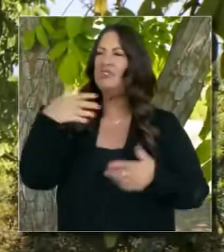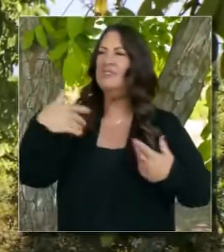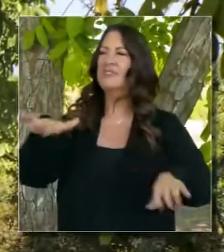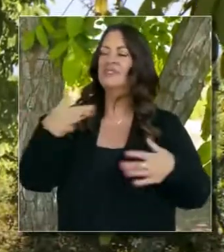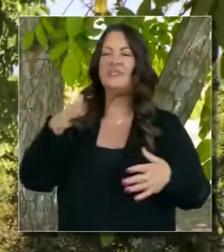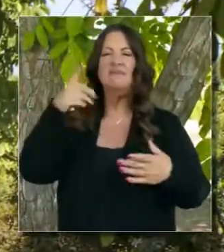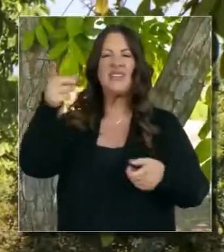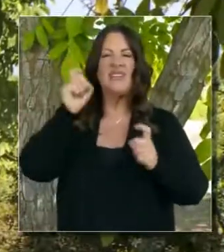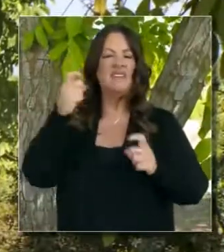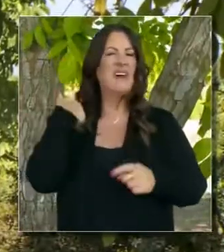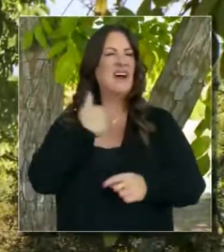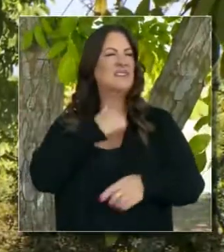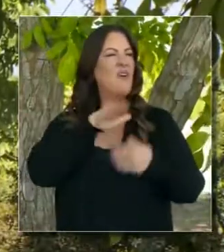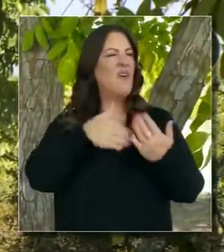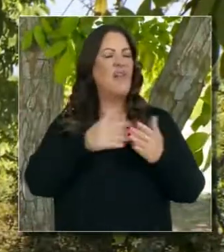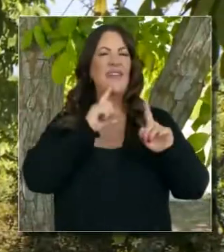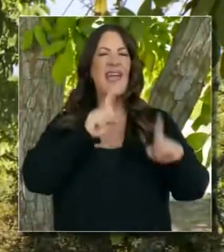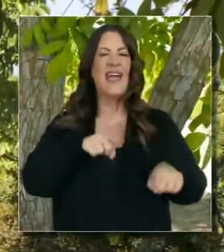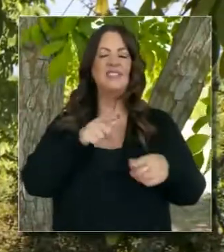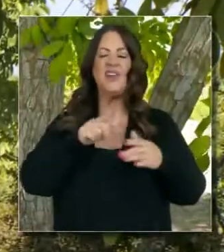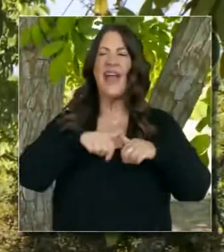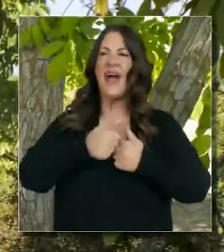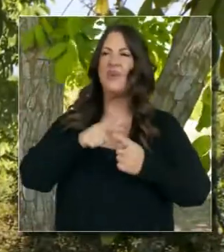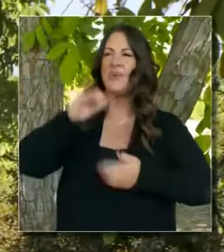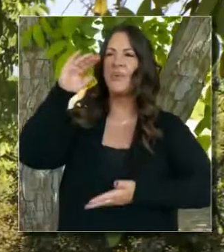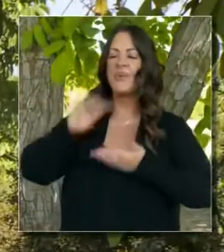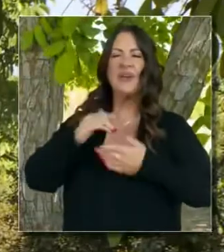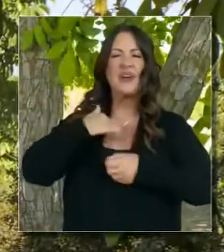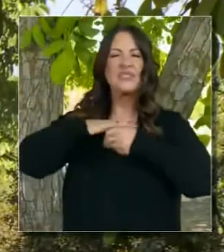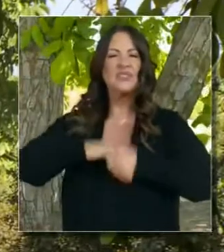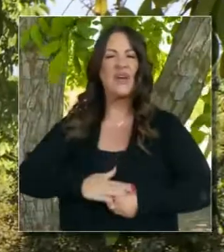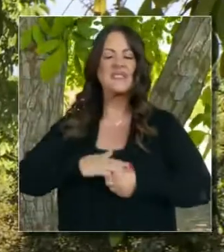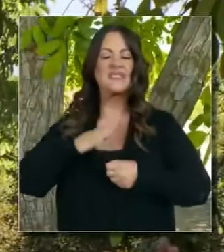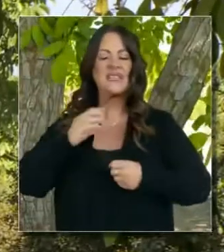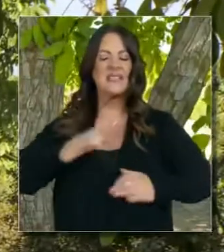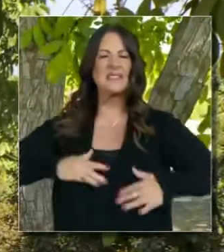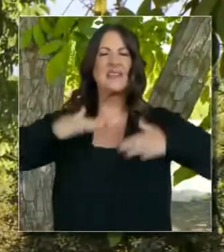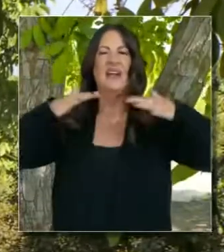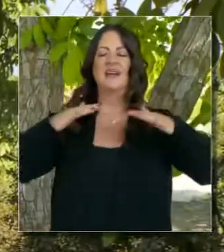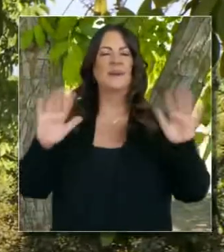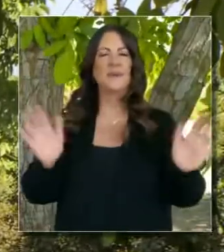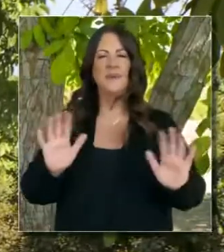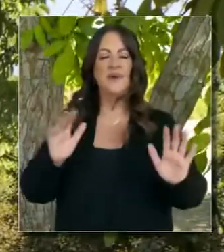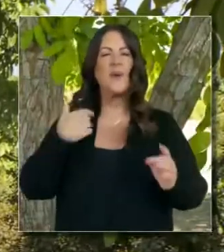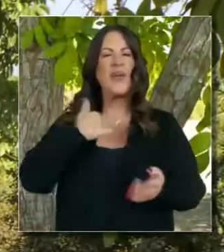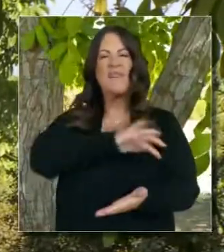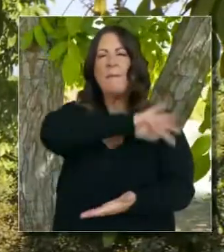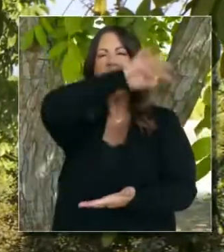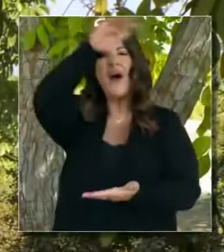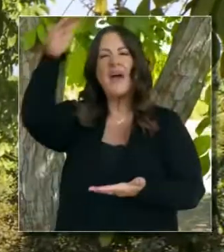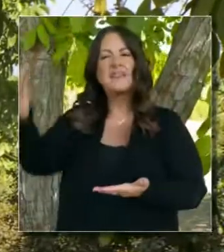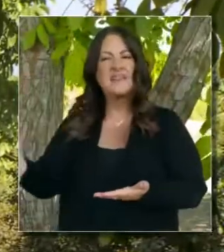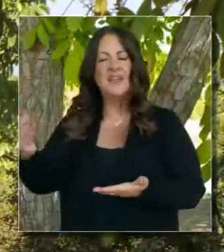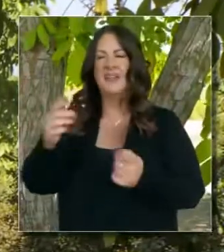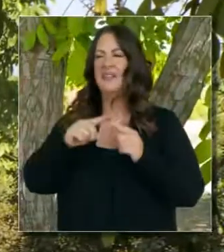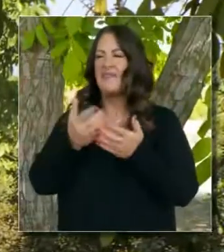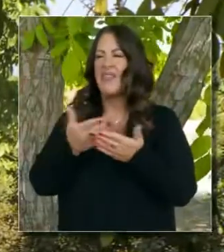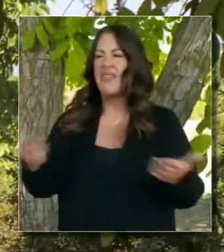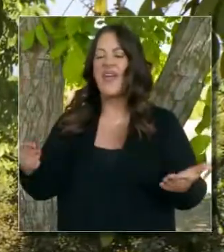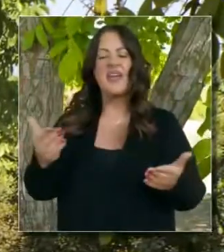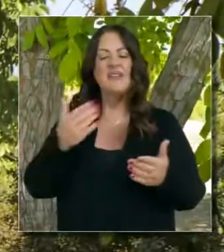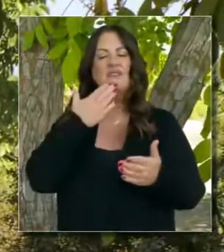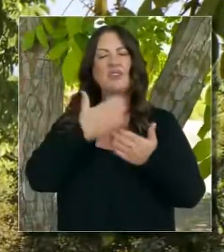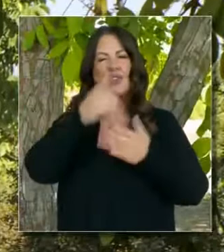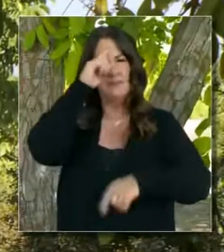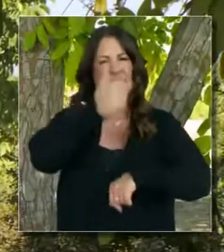los días. Todas las soluciones están a nuestro alrededor. Las respuestas a nuestra angustia y estrés nos rodean en abundancia.